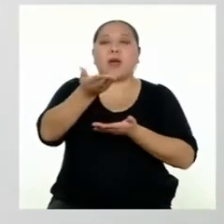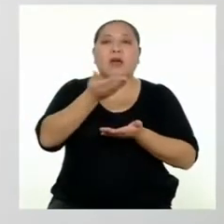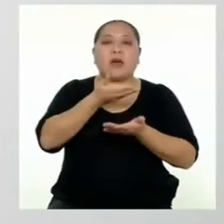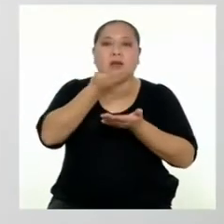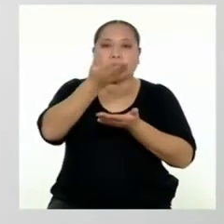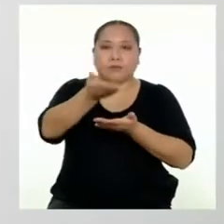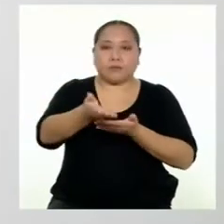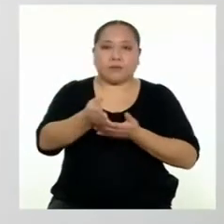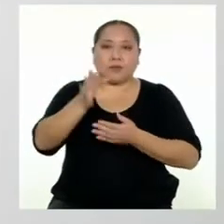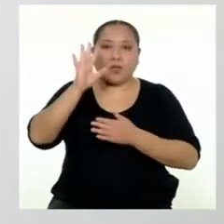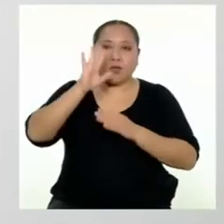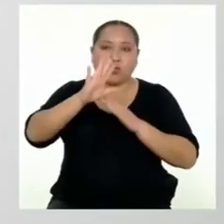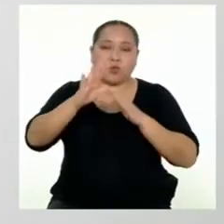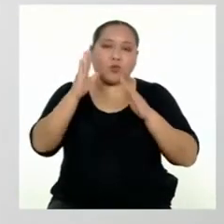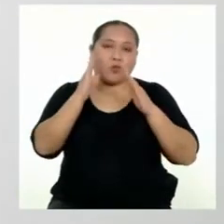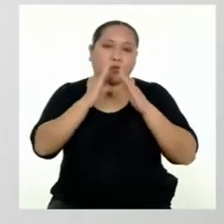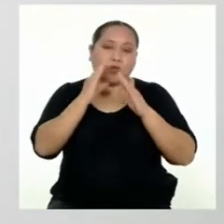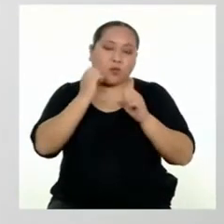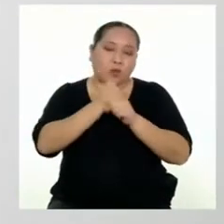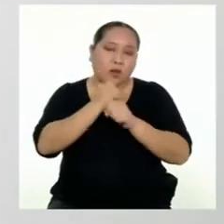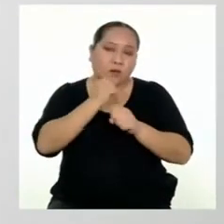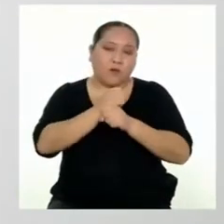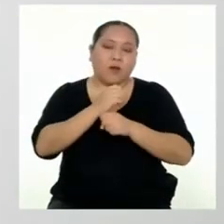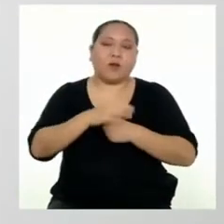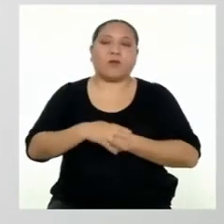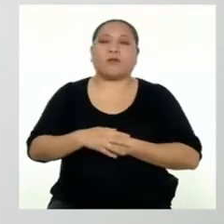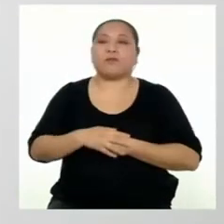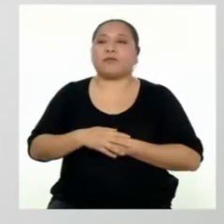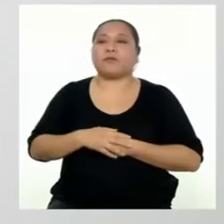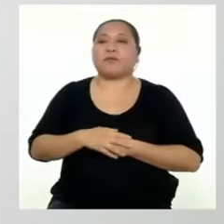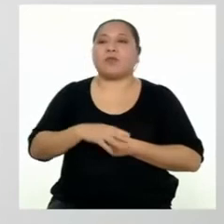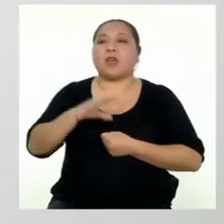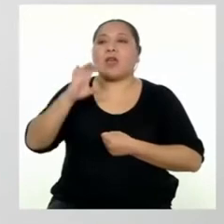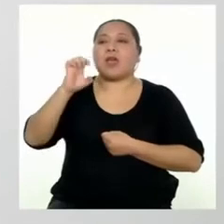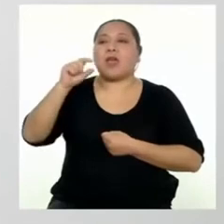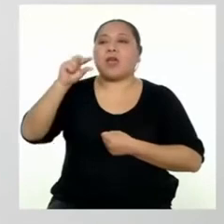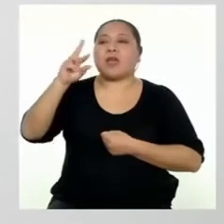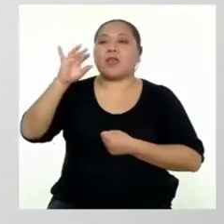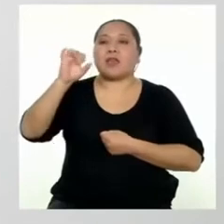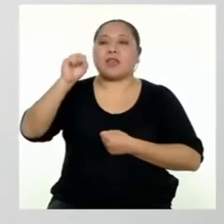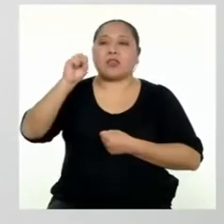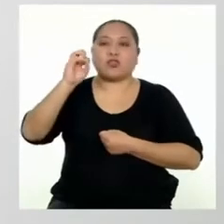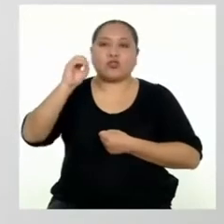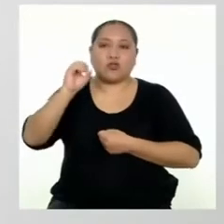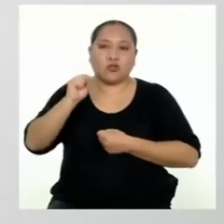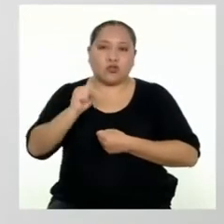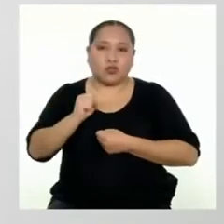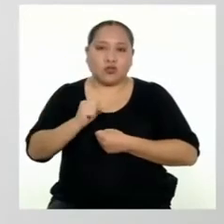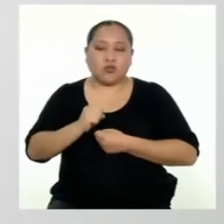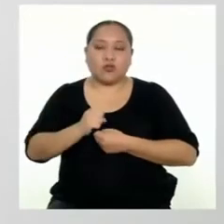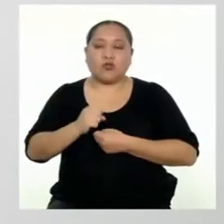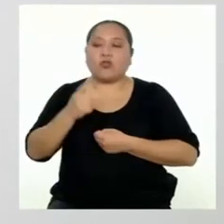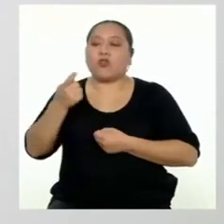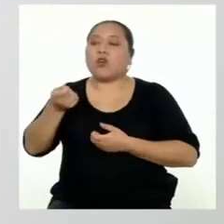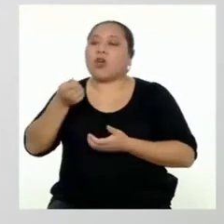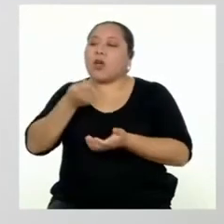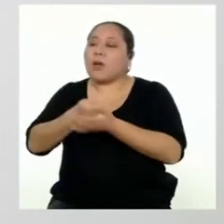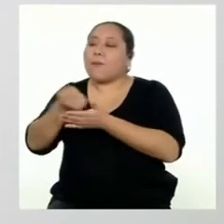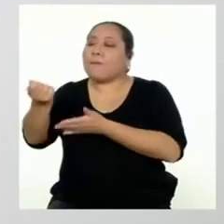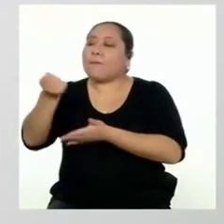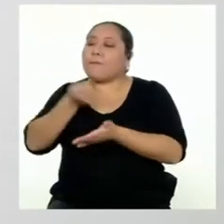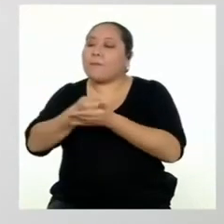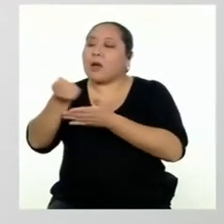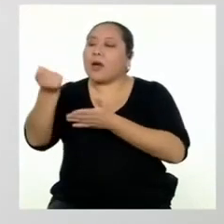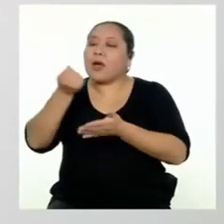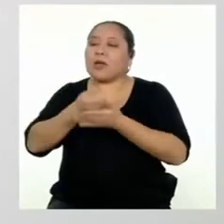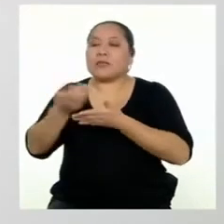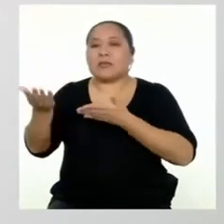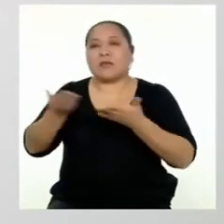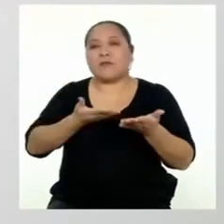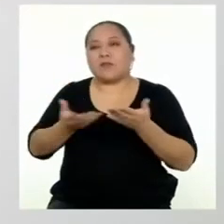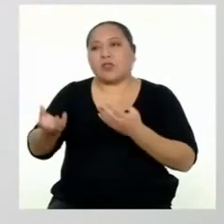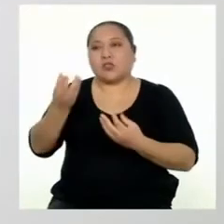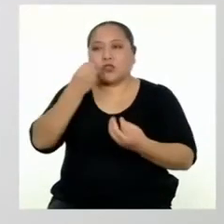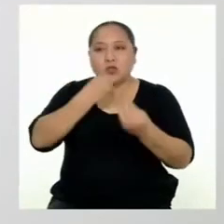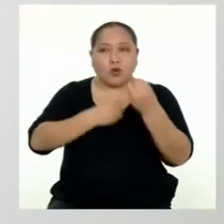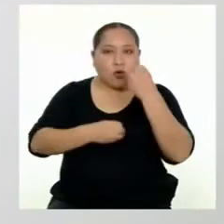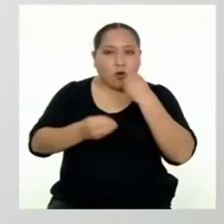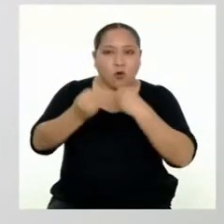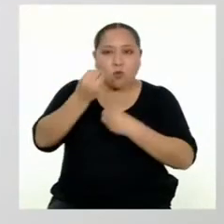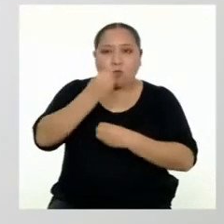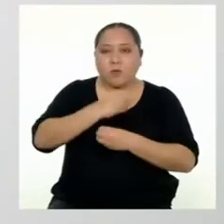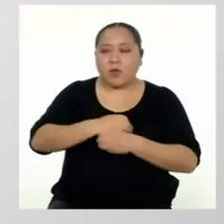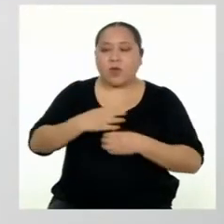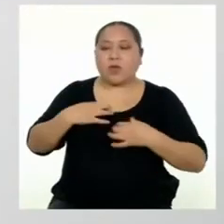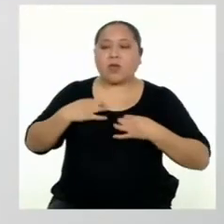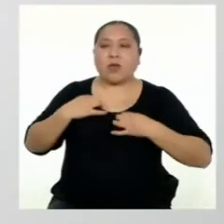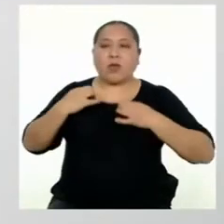producto de nuestro trabajo. Y los egresos serán los gastos en servicio, en alimentación,